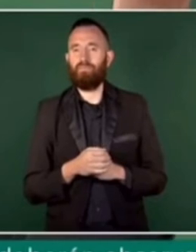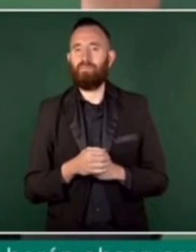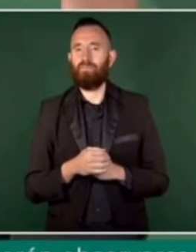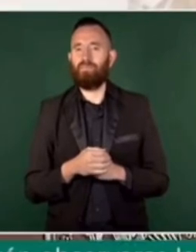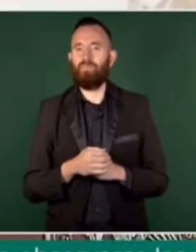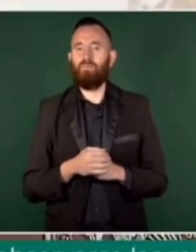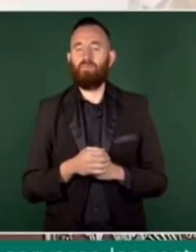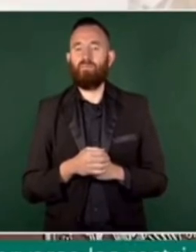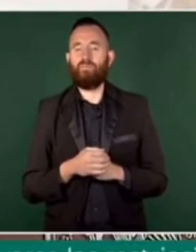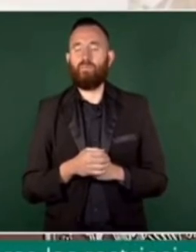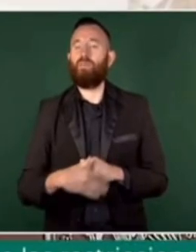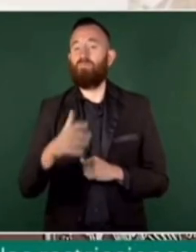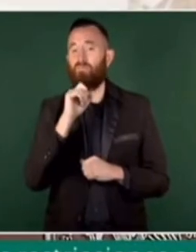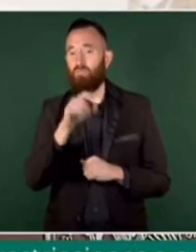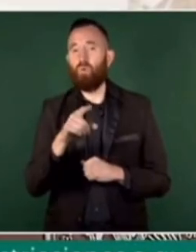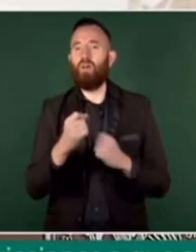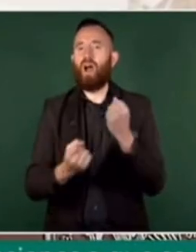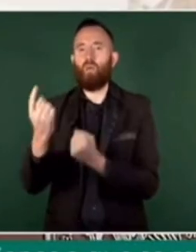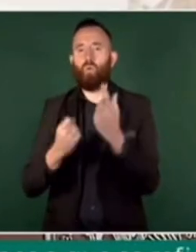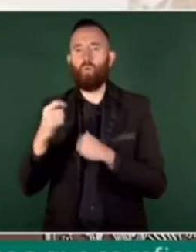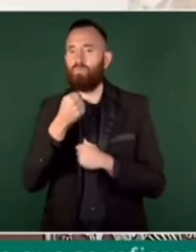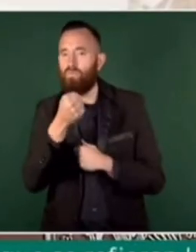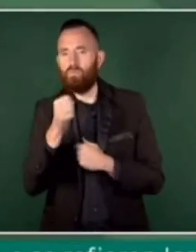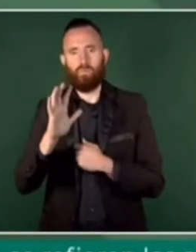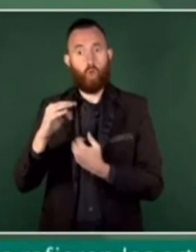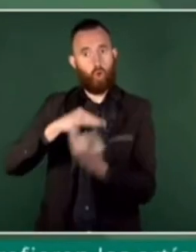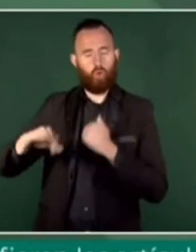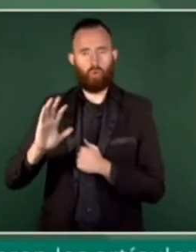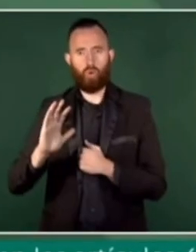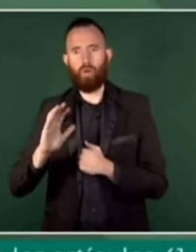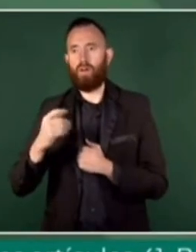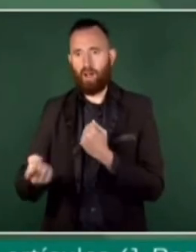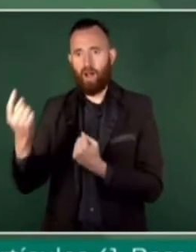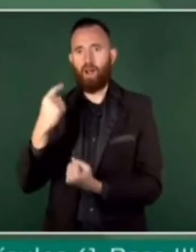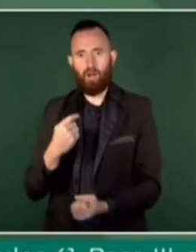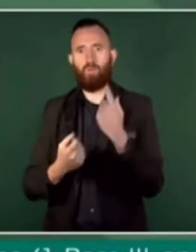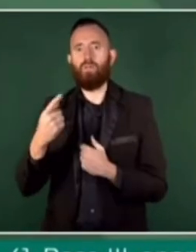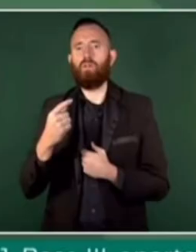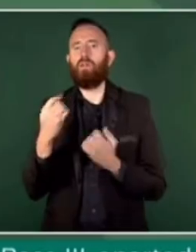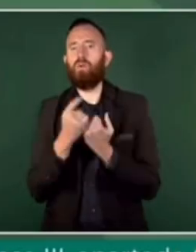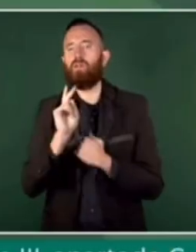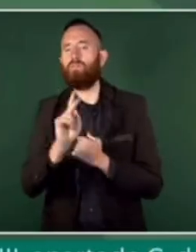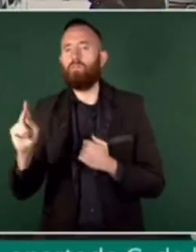escuela, algunos medios de información, no generalizo, que el reforma.